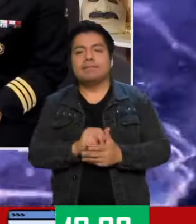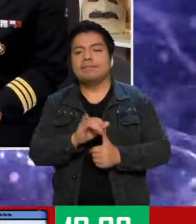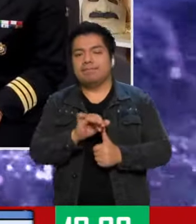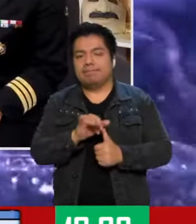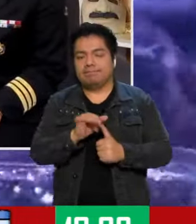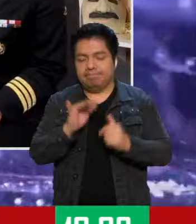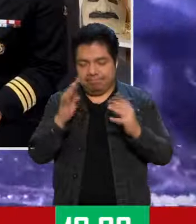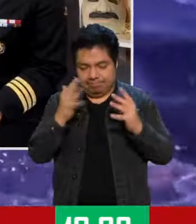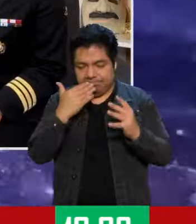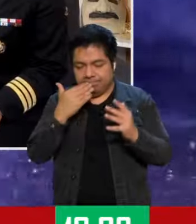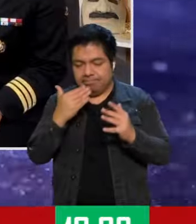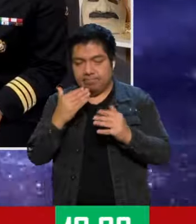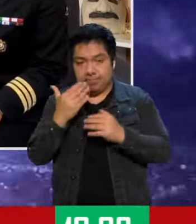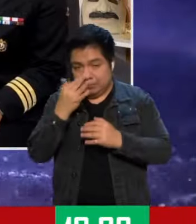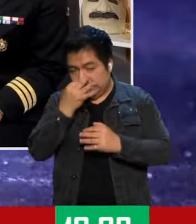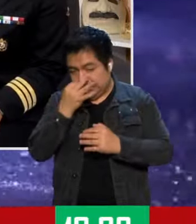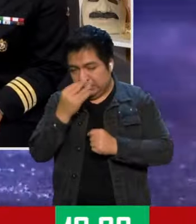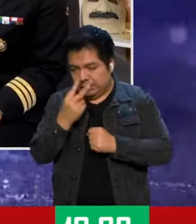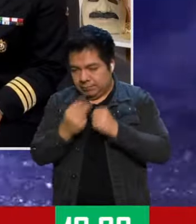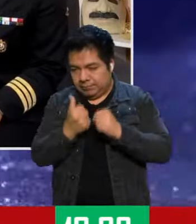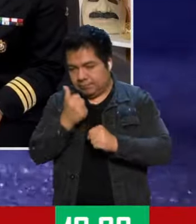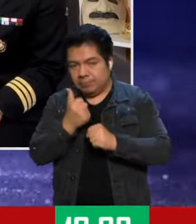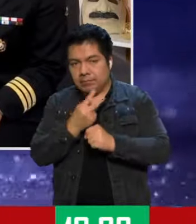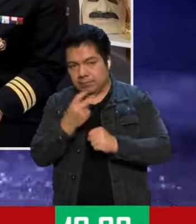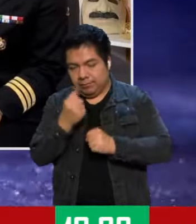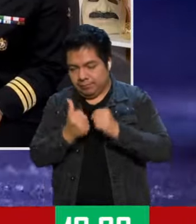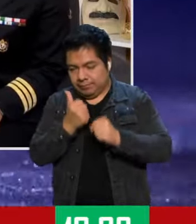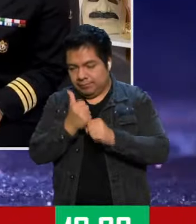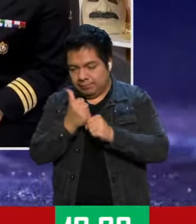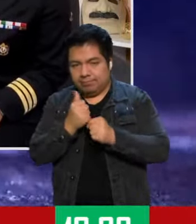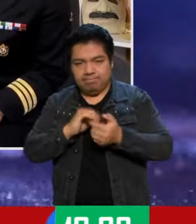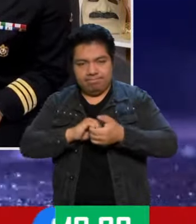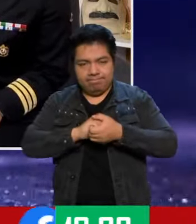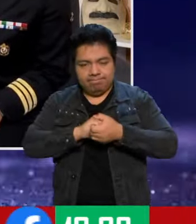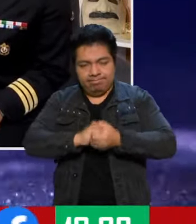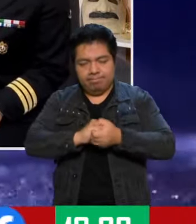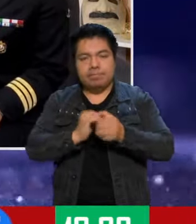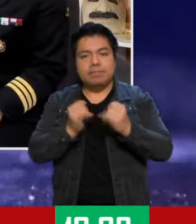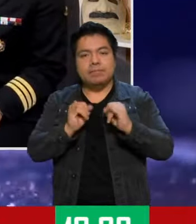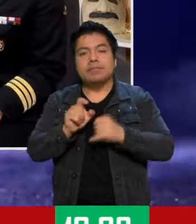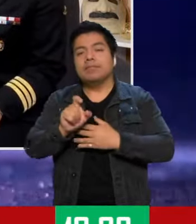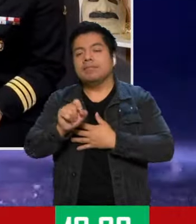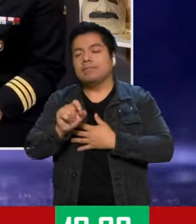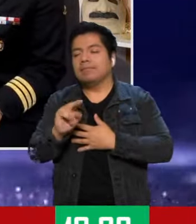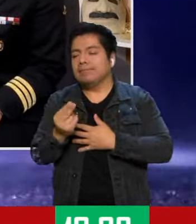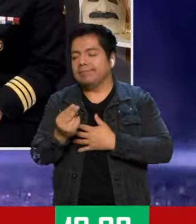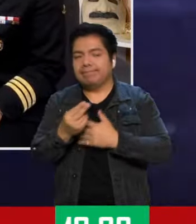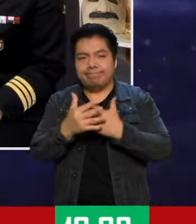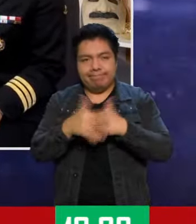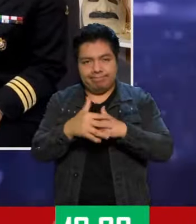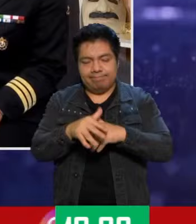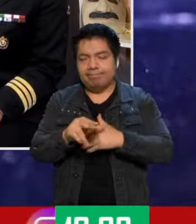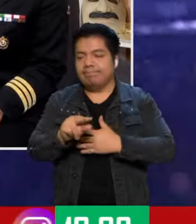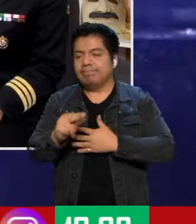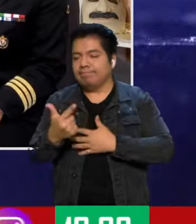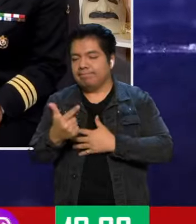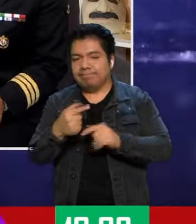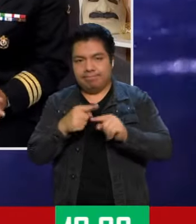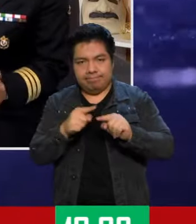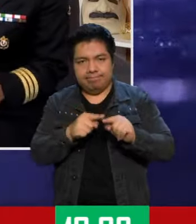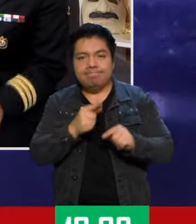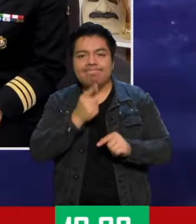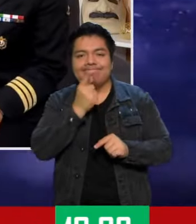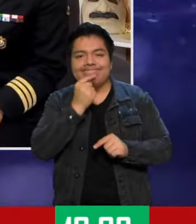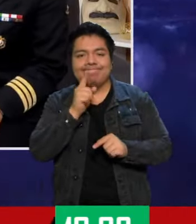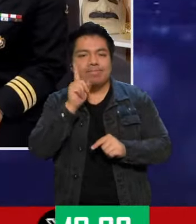a celebrar rumbo a estos 200 años de la consolidación. Y este 20 de noviembre participamos 87 elementos, mujeres,